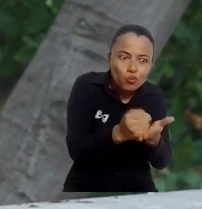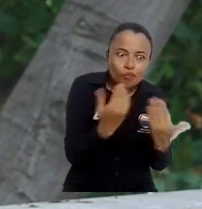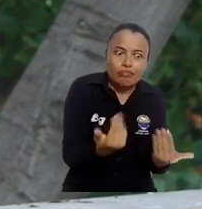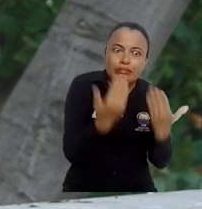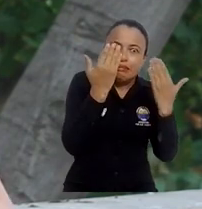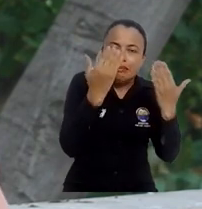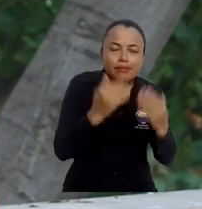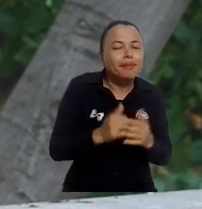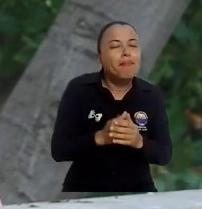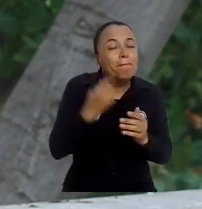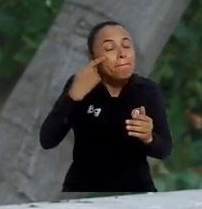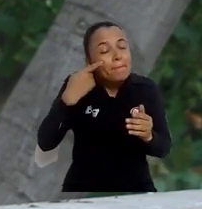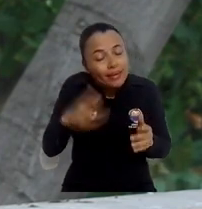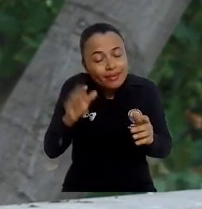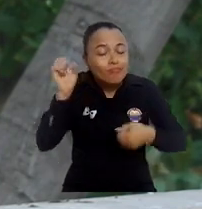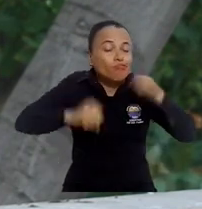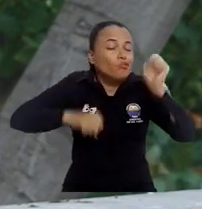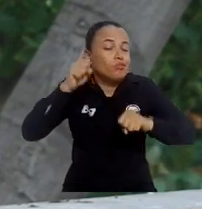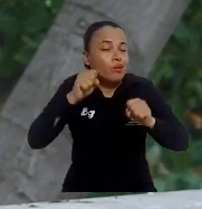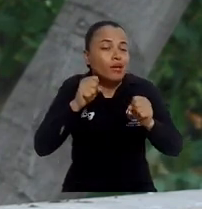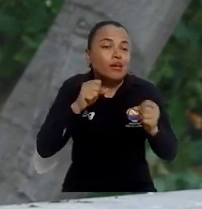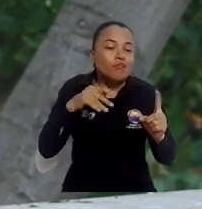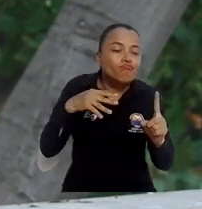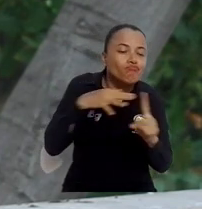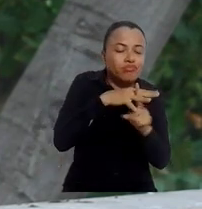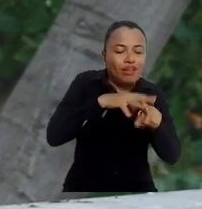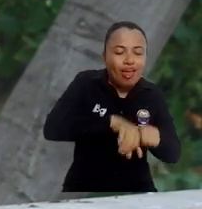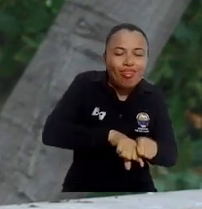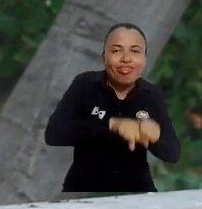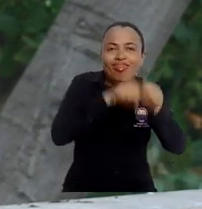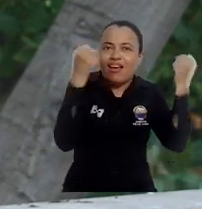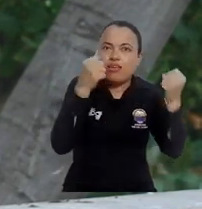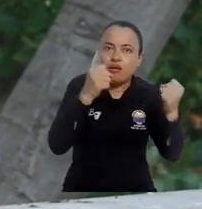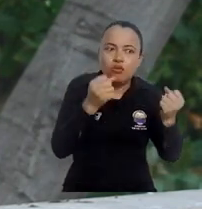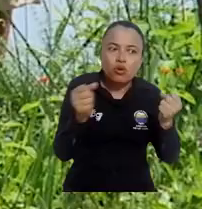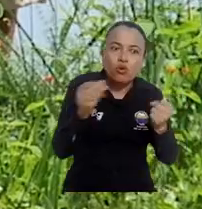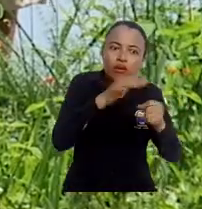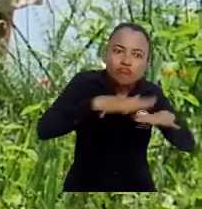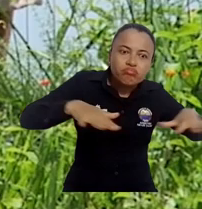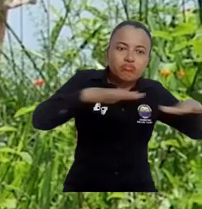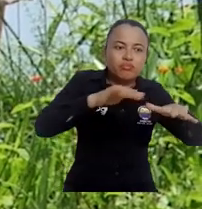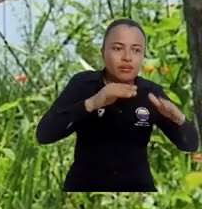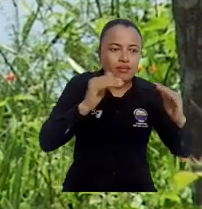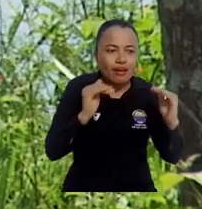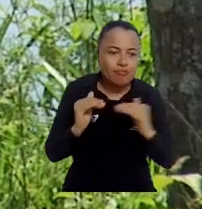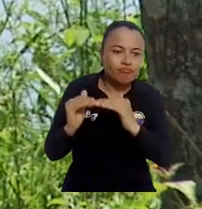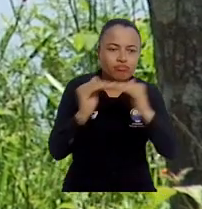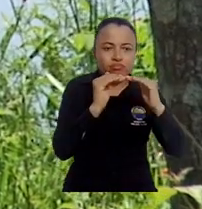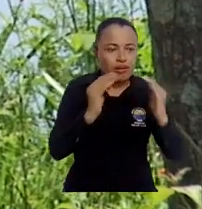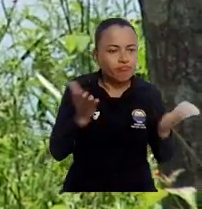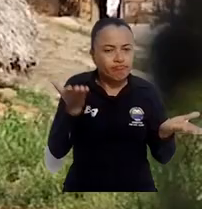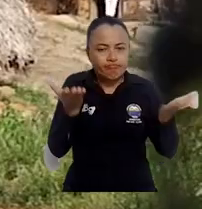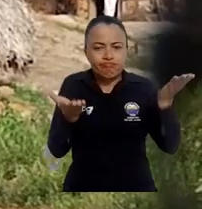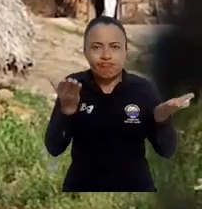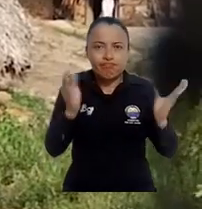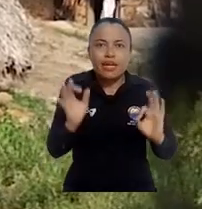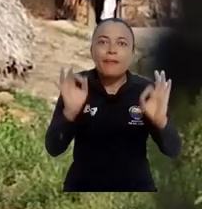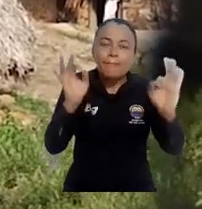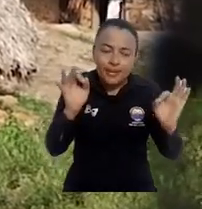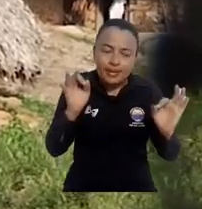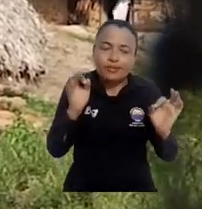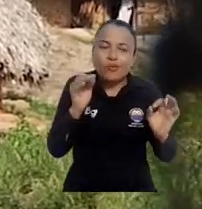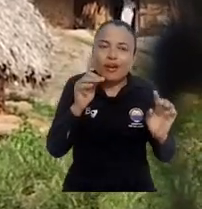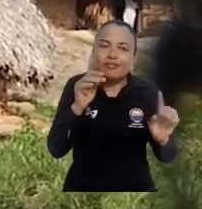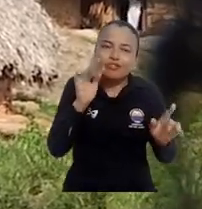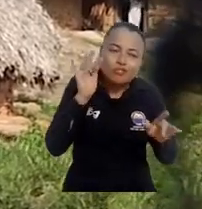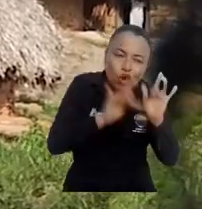haciendo algo que les sirve, posiblemente lo que estamos haciendo es alterar toda una dinámica